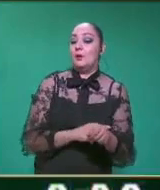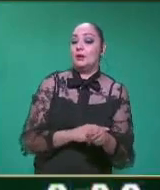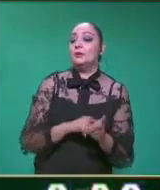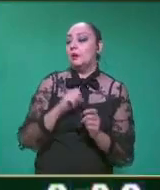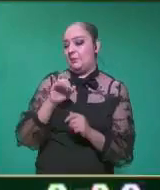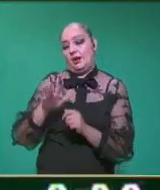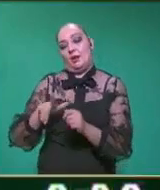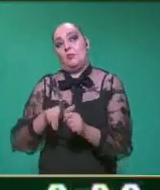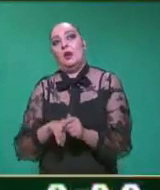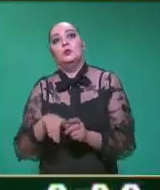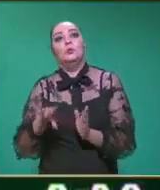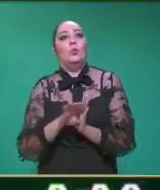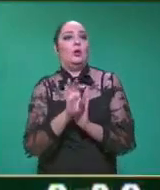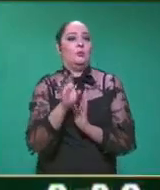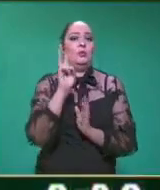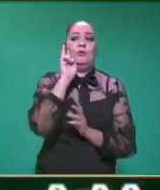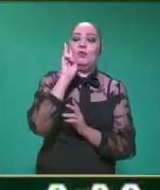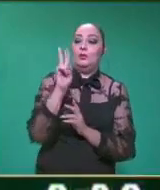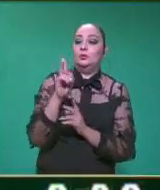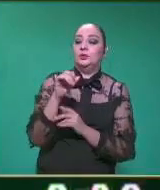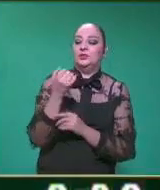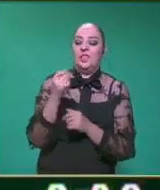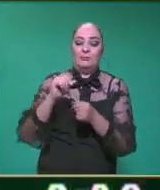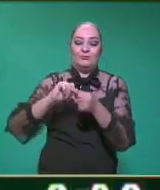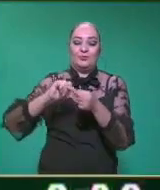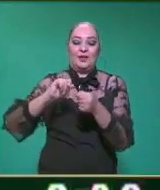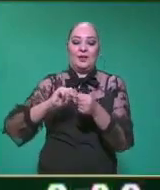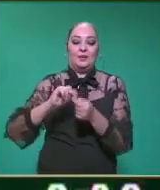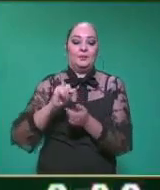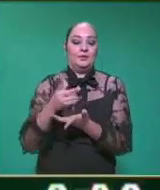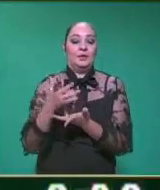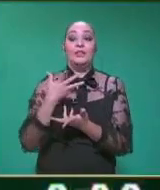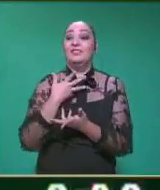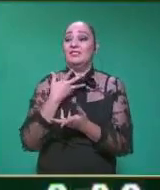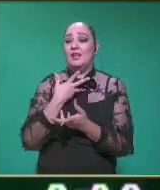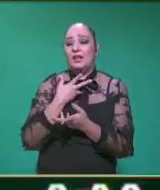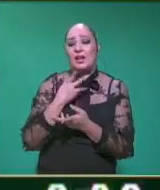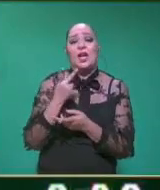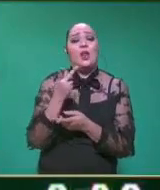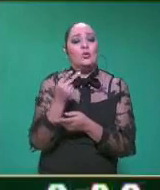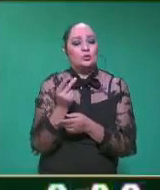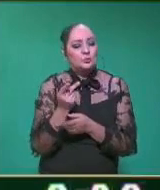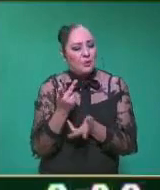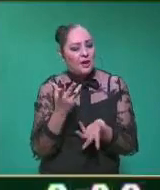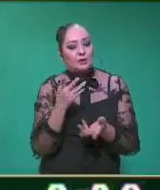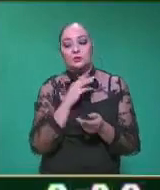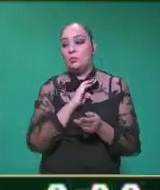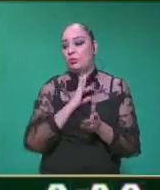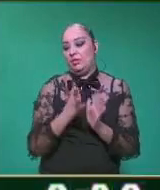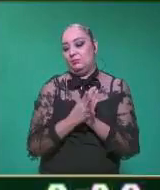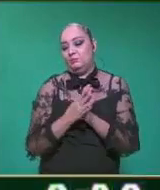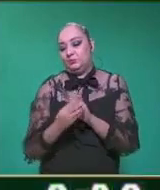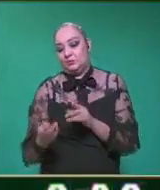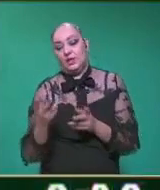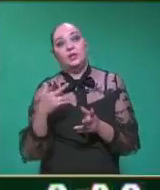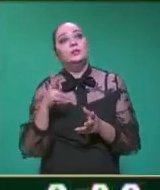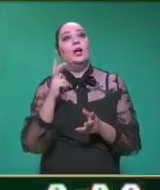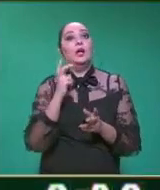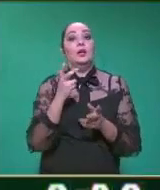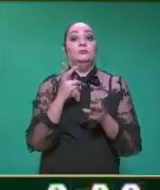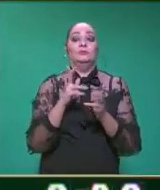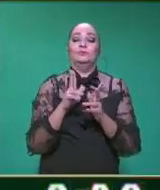Como por ejemplo, aquí vemos la garrapata Ixodes capularis, que es la famosa garrapata que transmite la enfermedad de los venados.